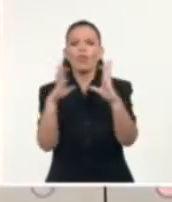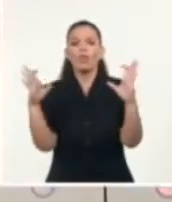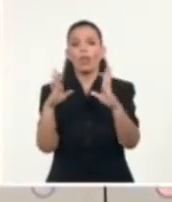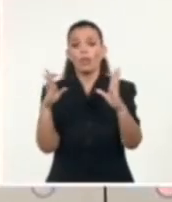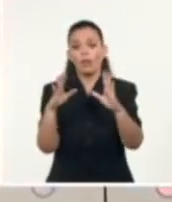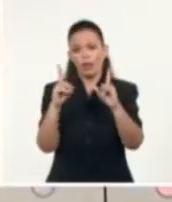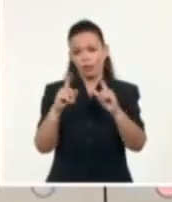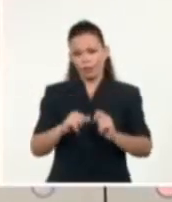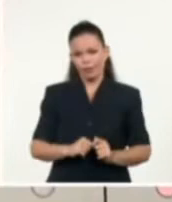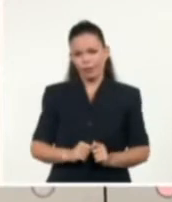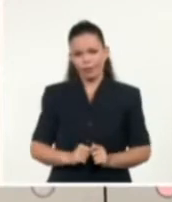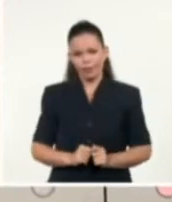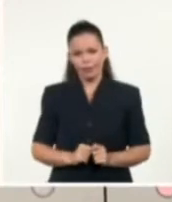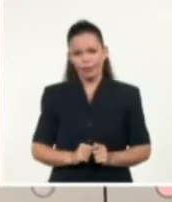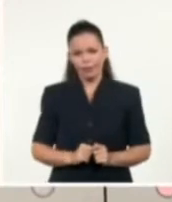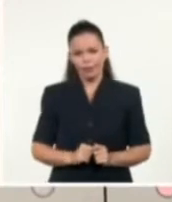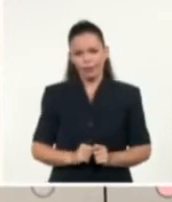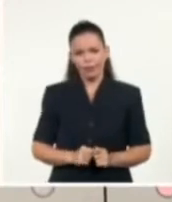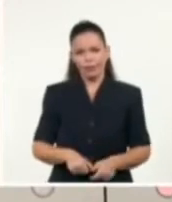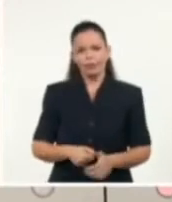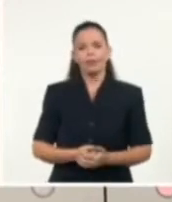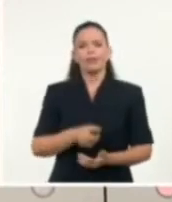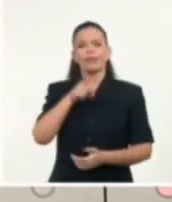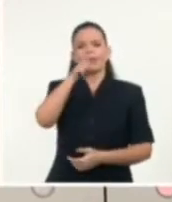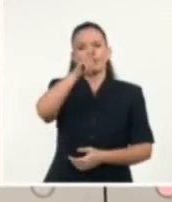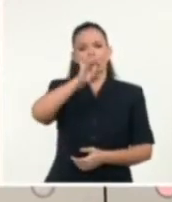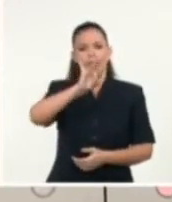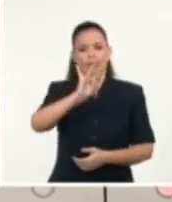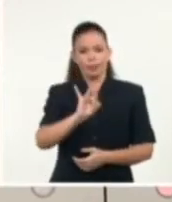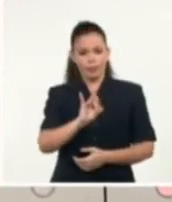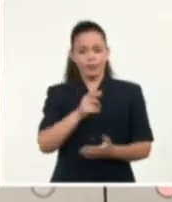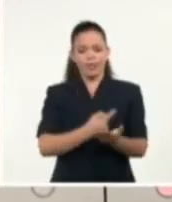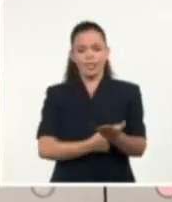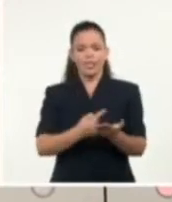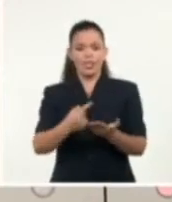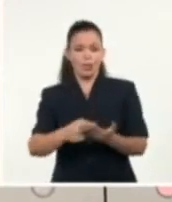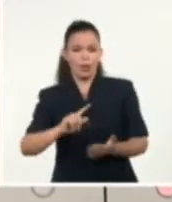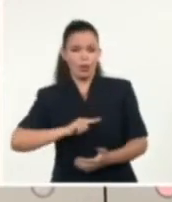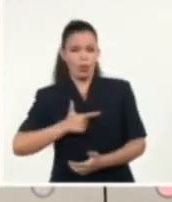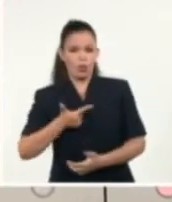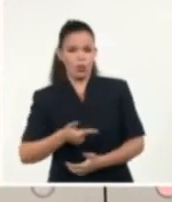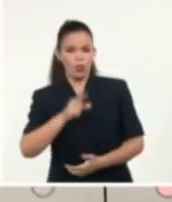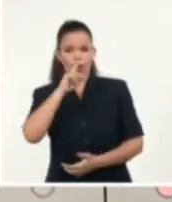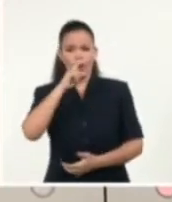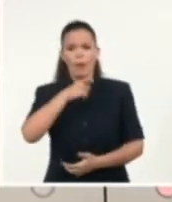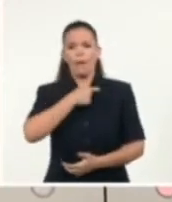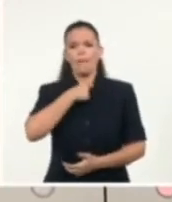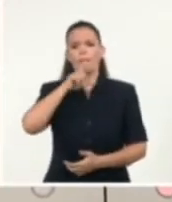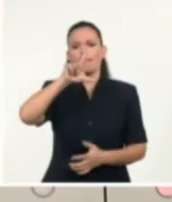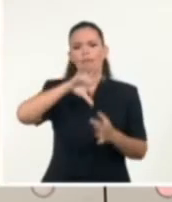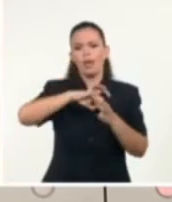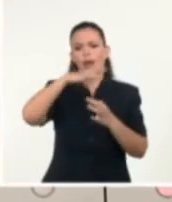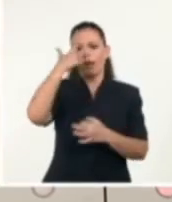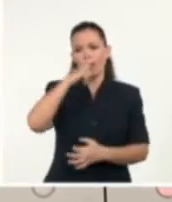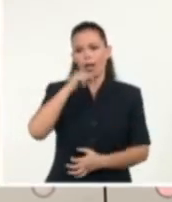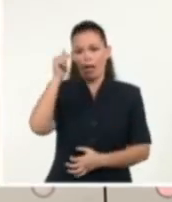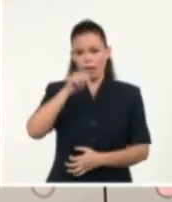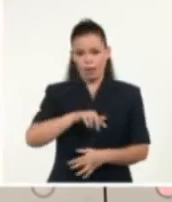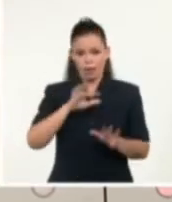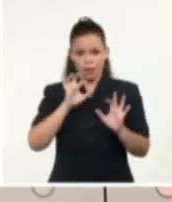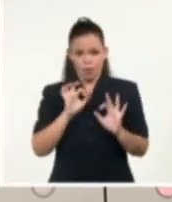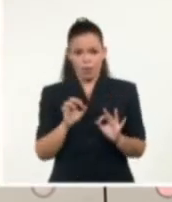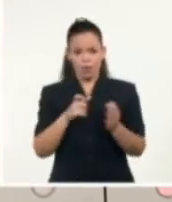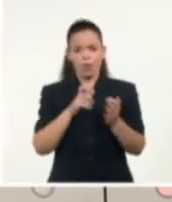La decimoséptima Semana de la Cultura Belga en Cuba acercó una de sus actividades a los matanceros con la presentación del notable